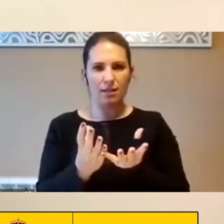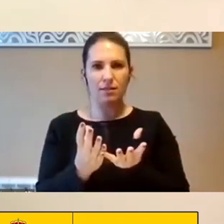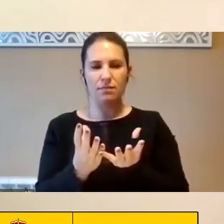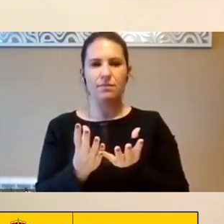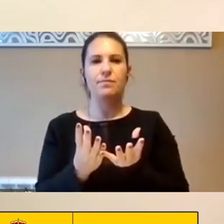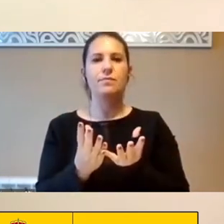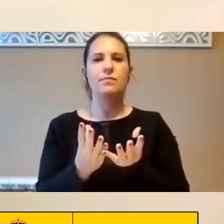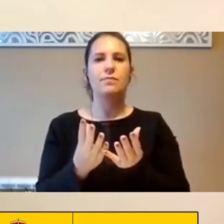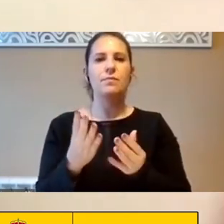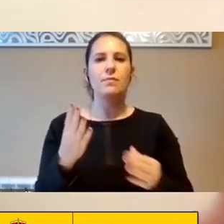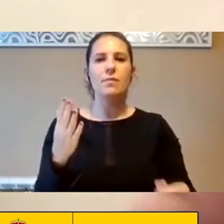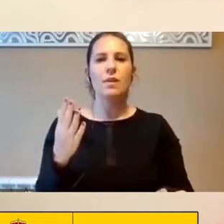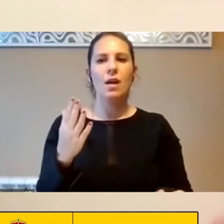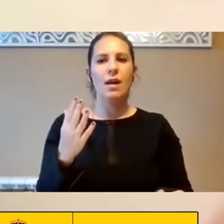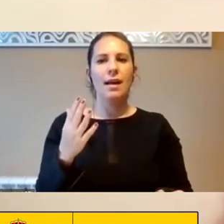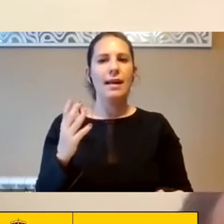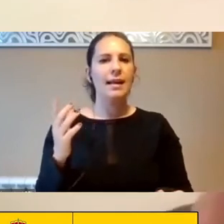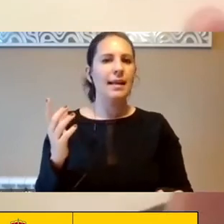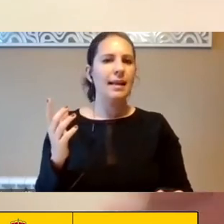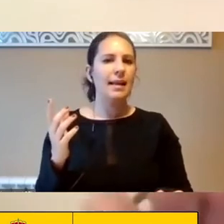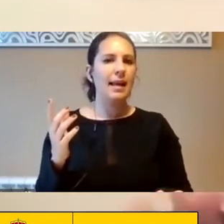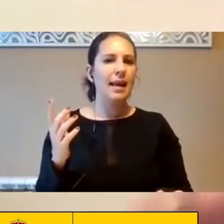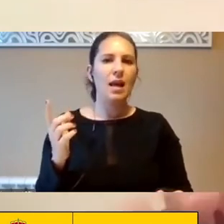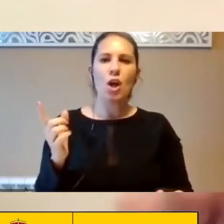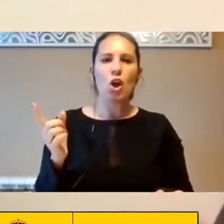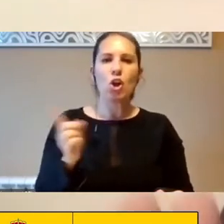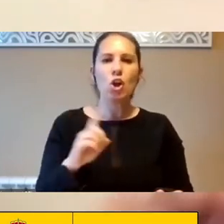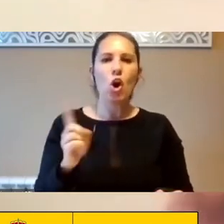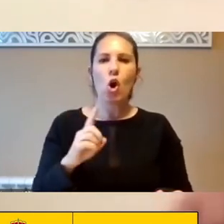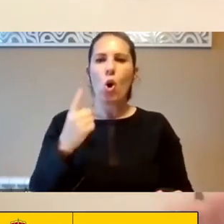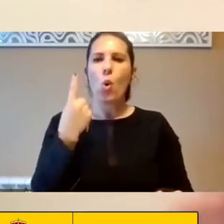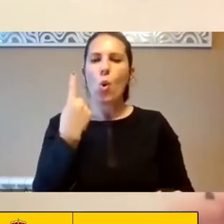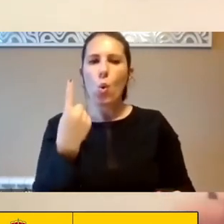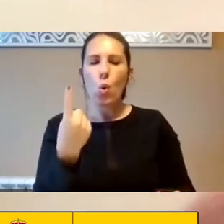No Deje Ni Una De Estas Esferas Sin